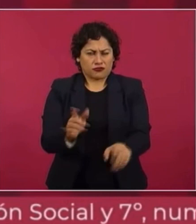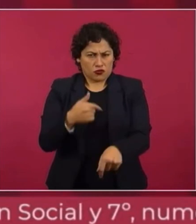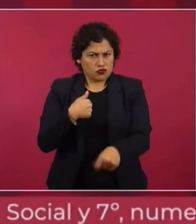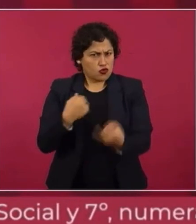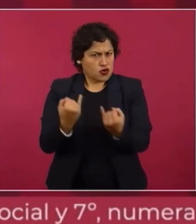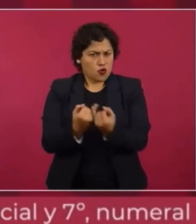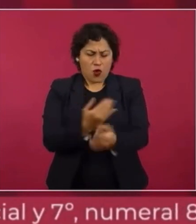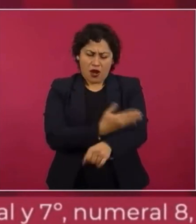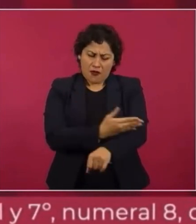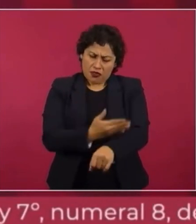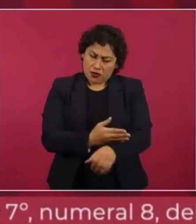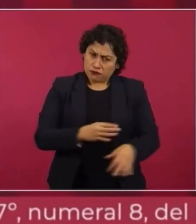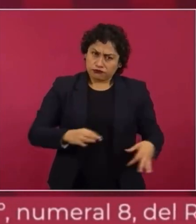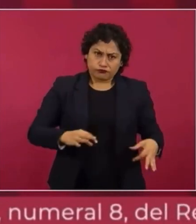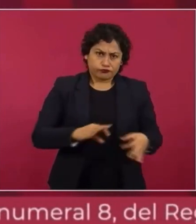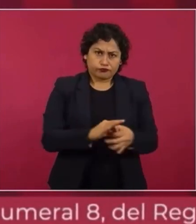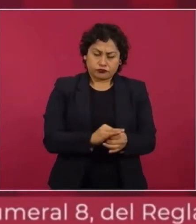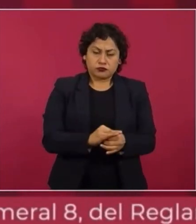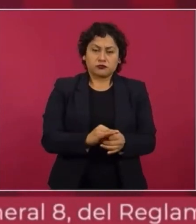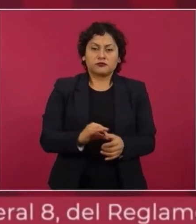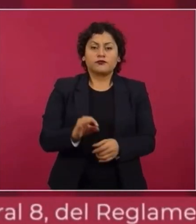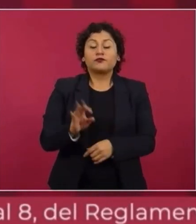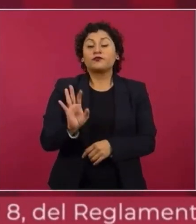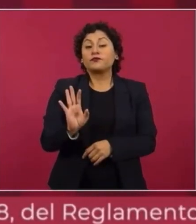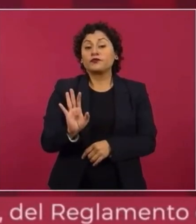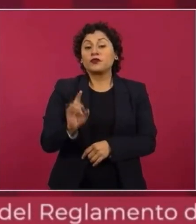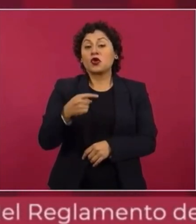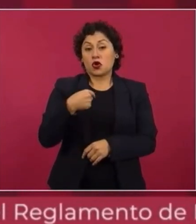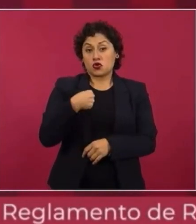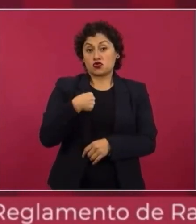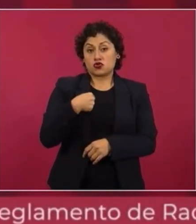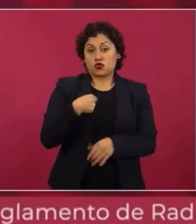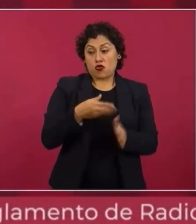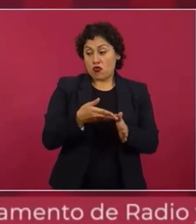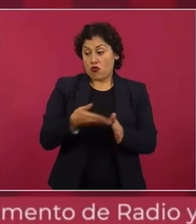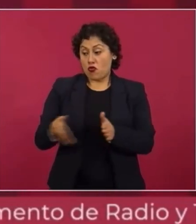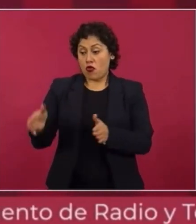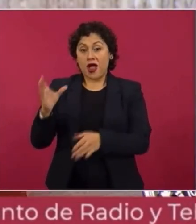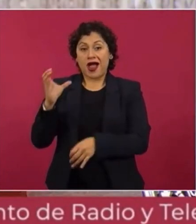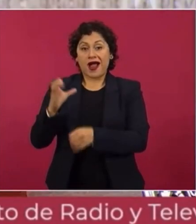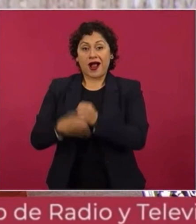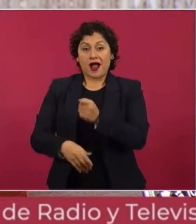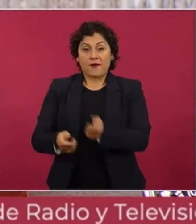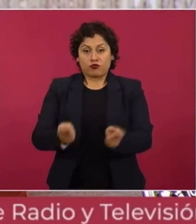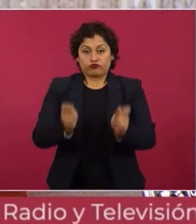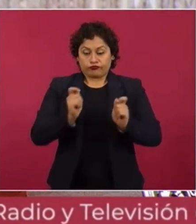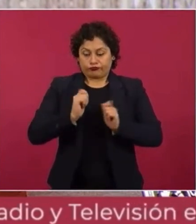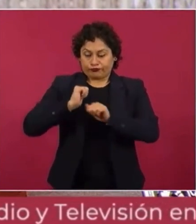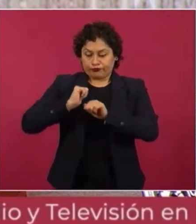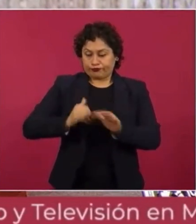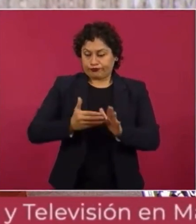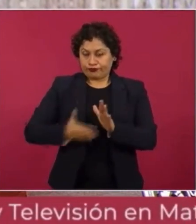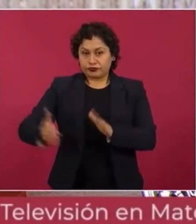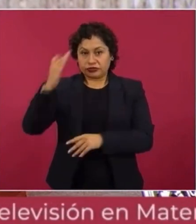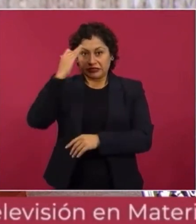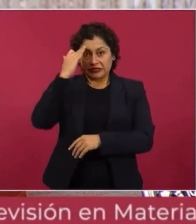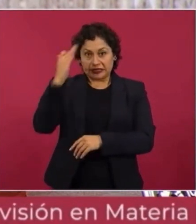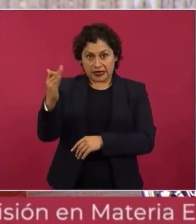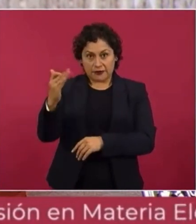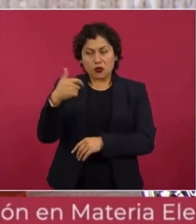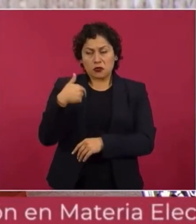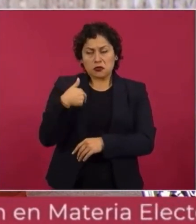así lo decide el pueblo de México, mi mandato, pero que me voy a